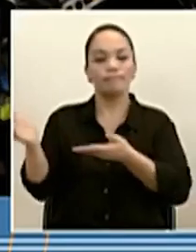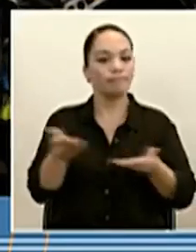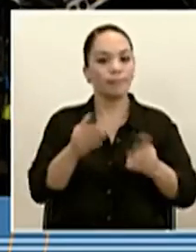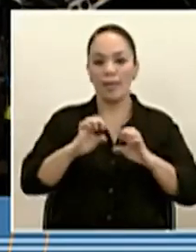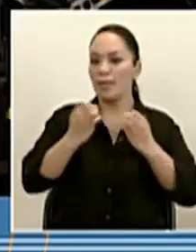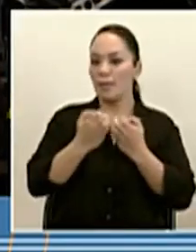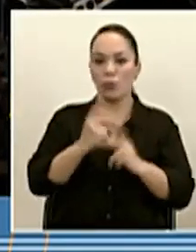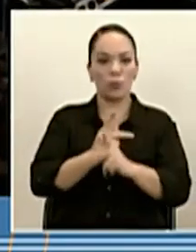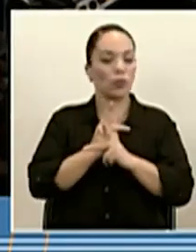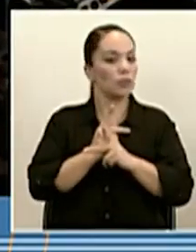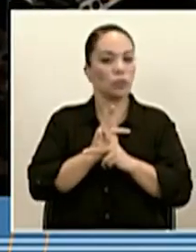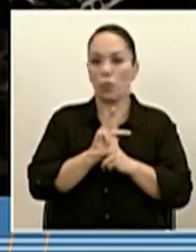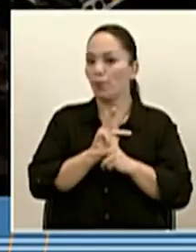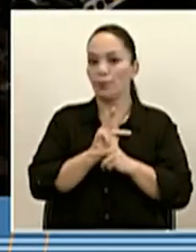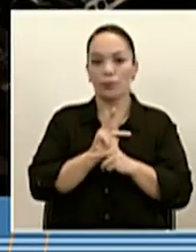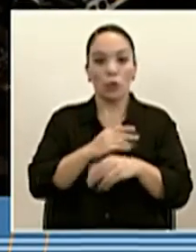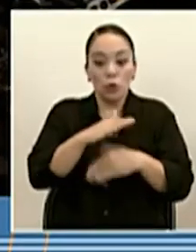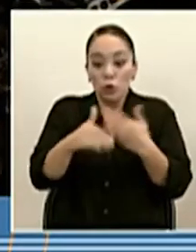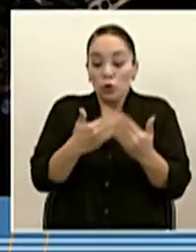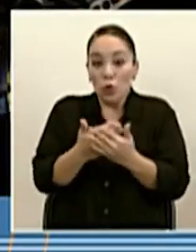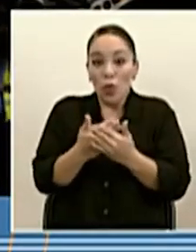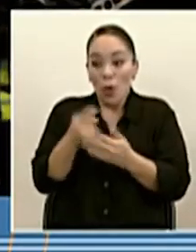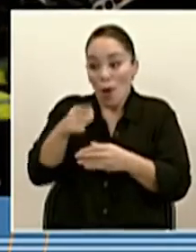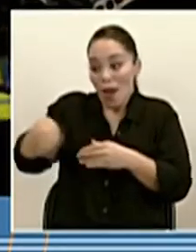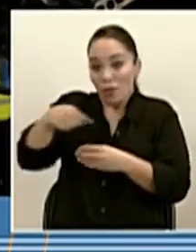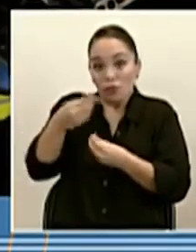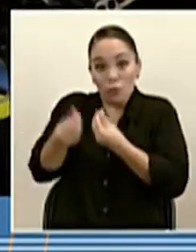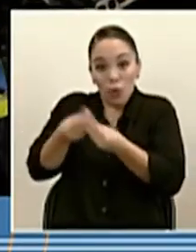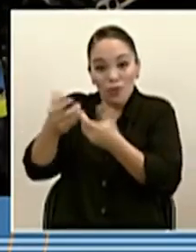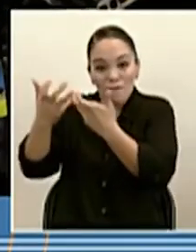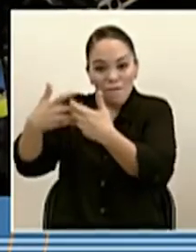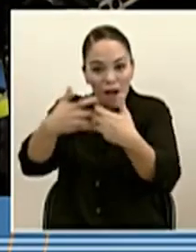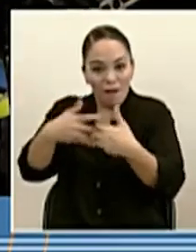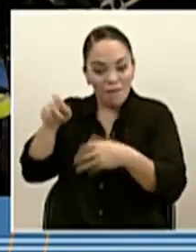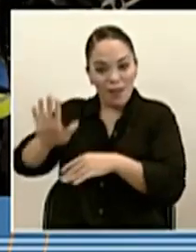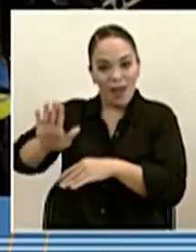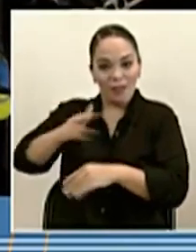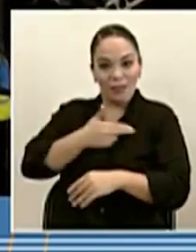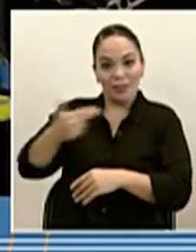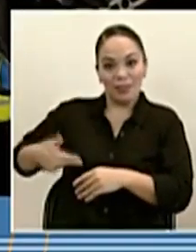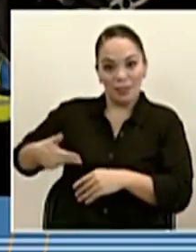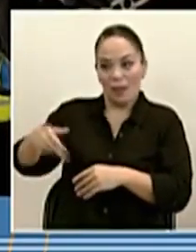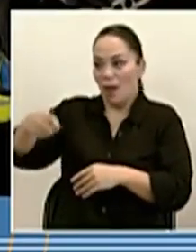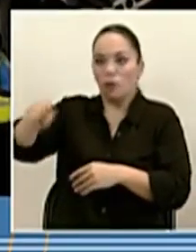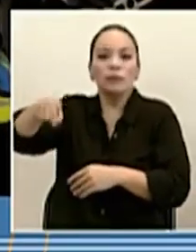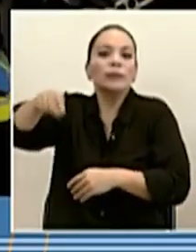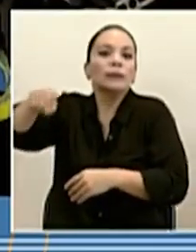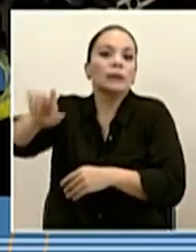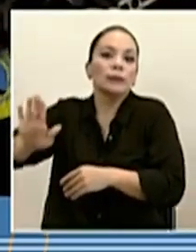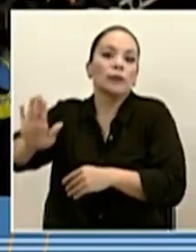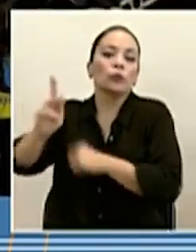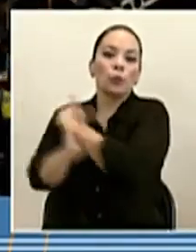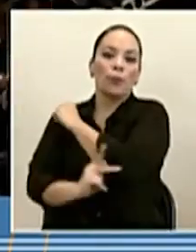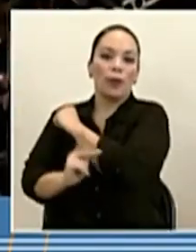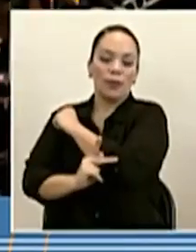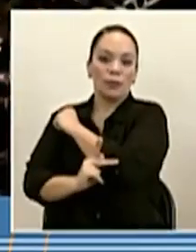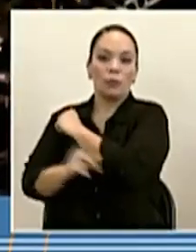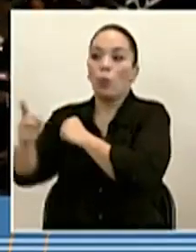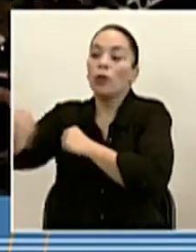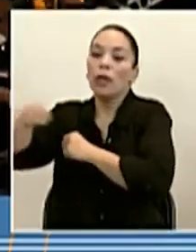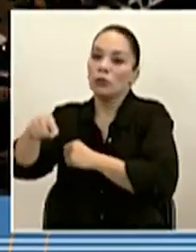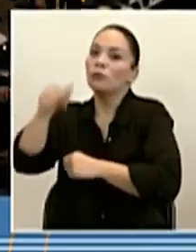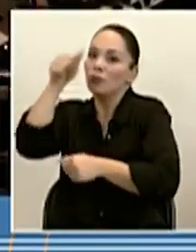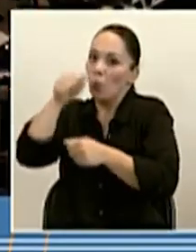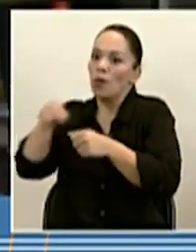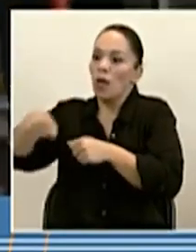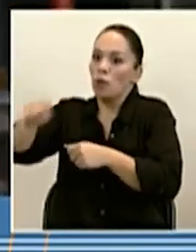Toda la producción la demandaba, la demanda interna, porque ellos fueron los que sufrieron el primer pico